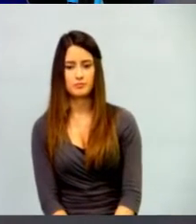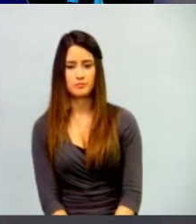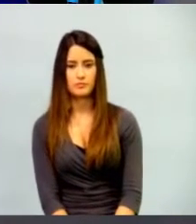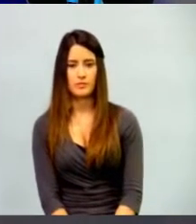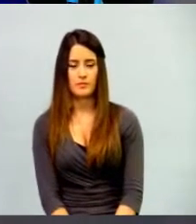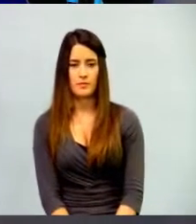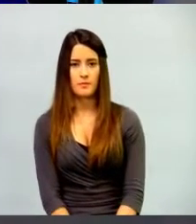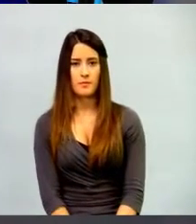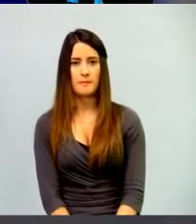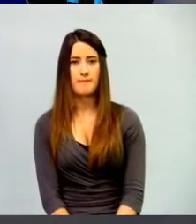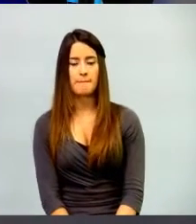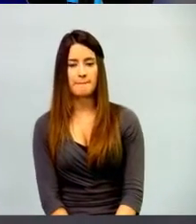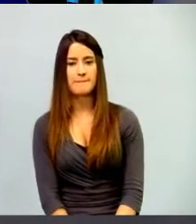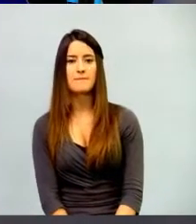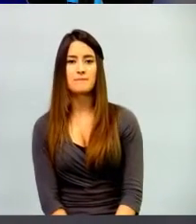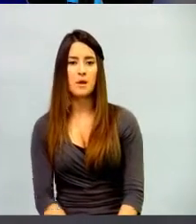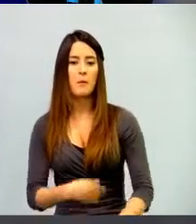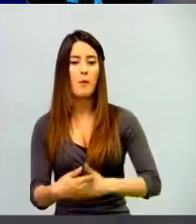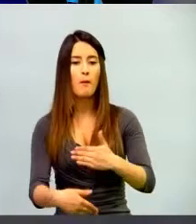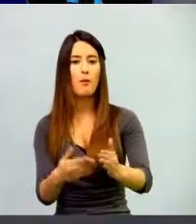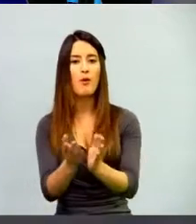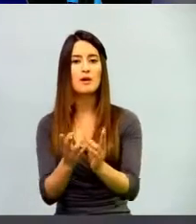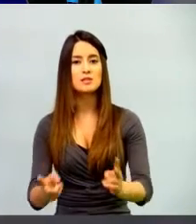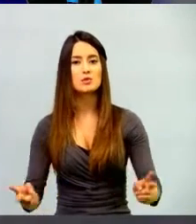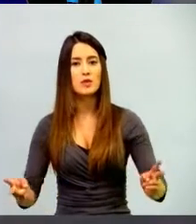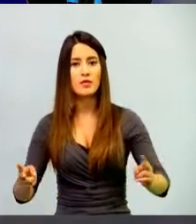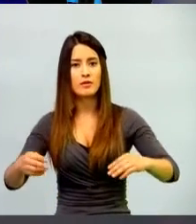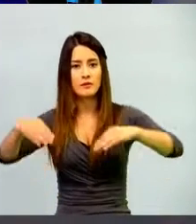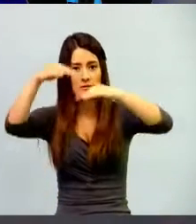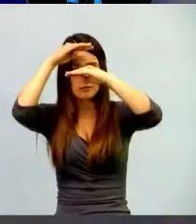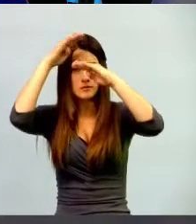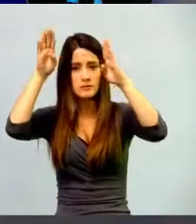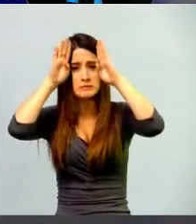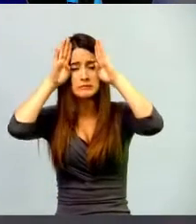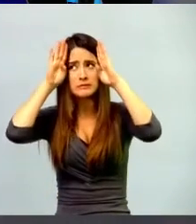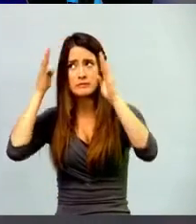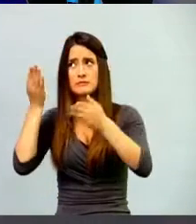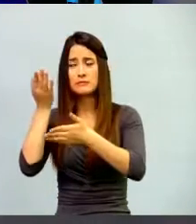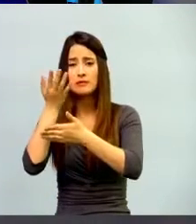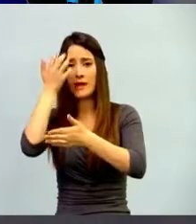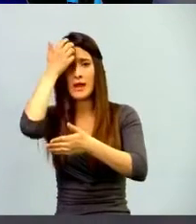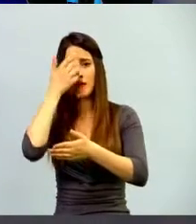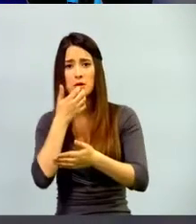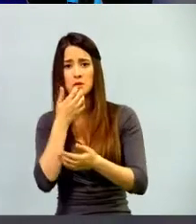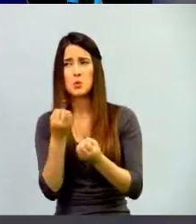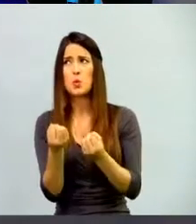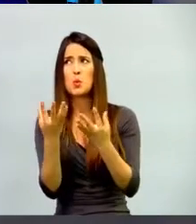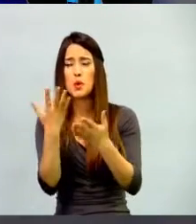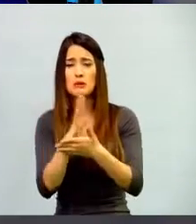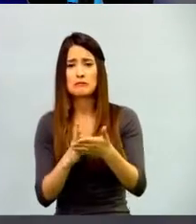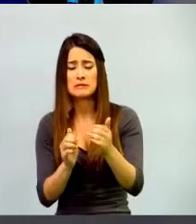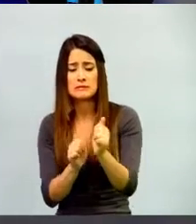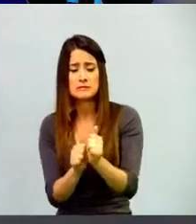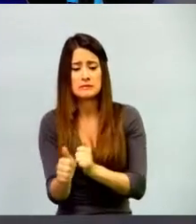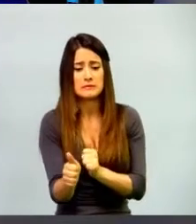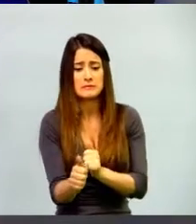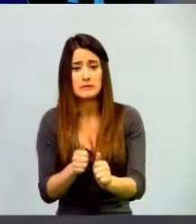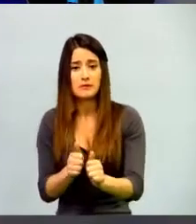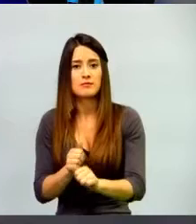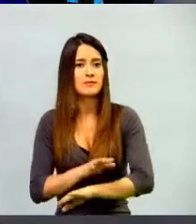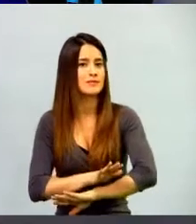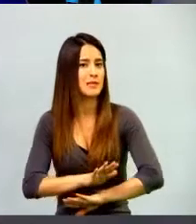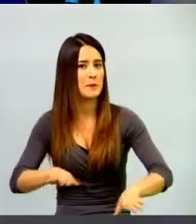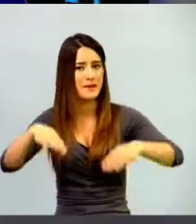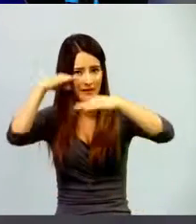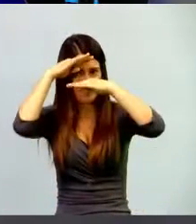paradigma de que la evaluación es una nota, o es un número, porque eso es lo que también es un inconveniente en cuanto a pedagogía se refiere. Eso es